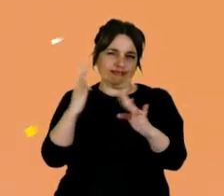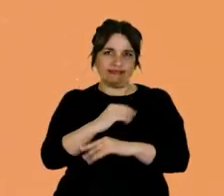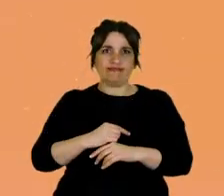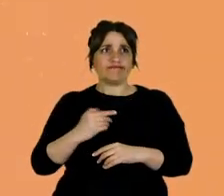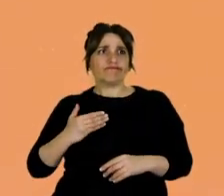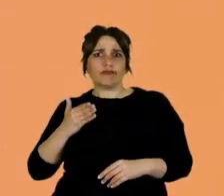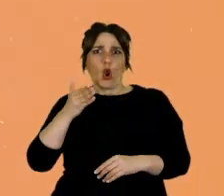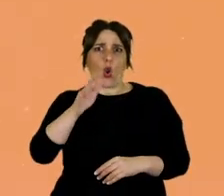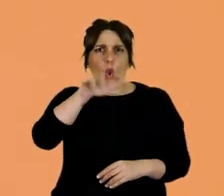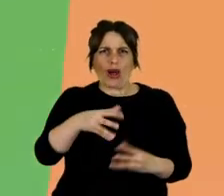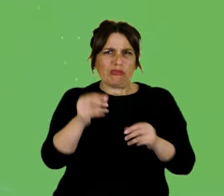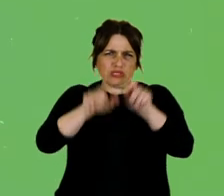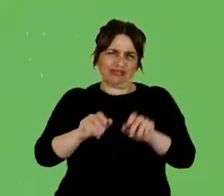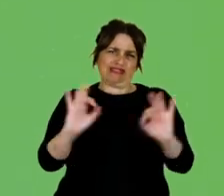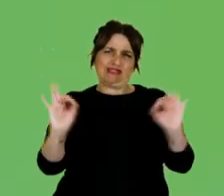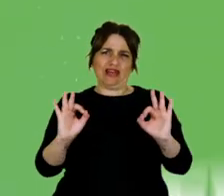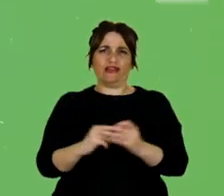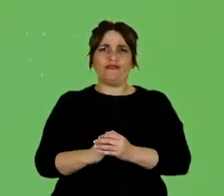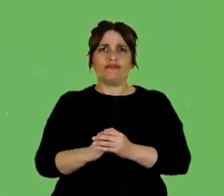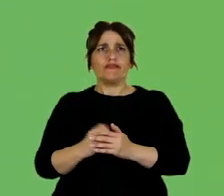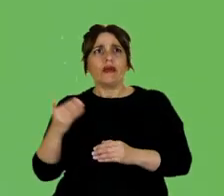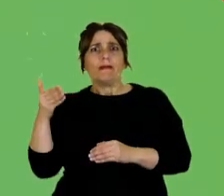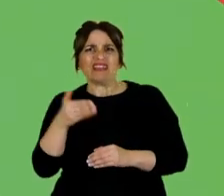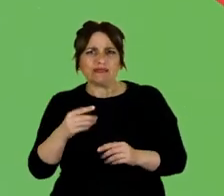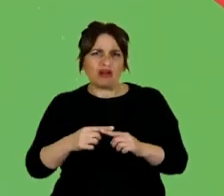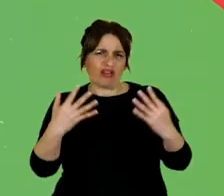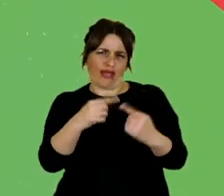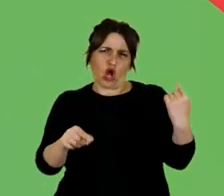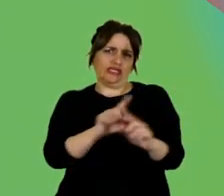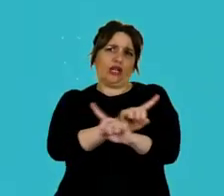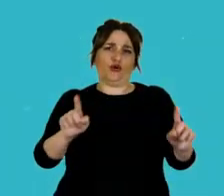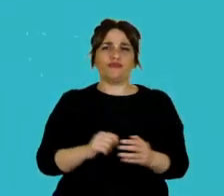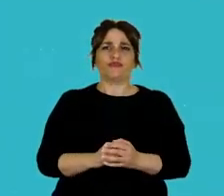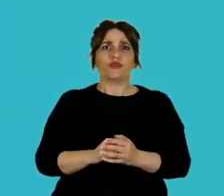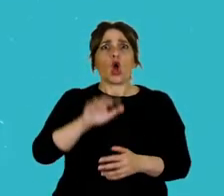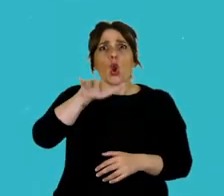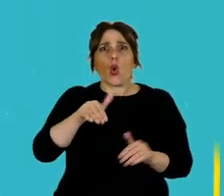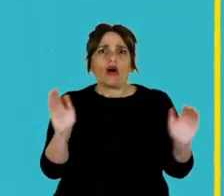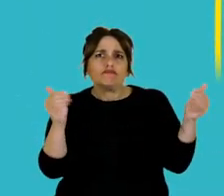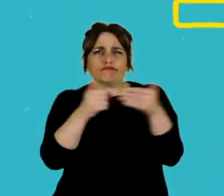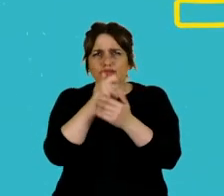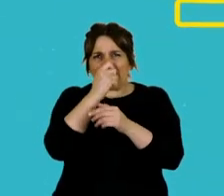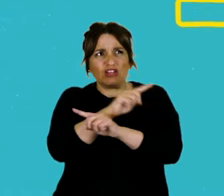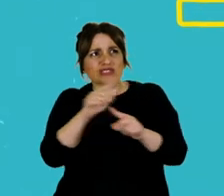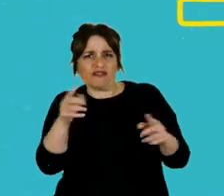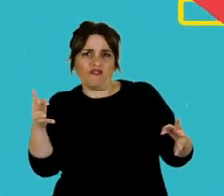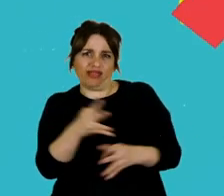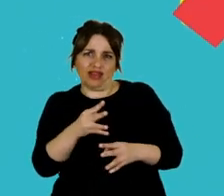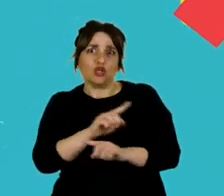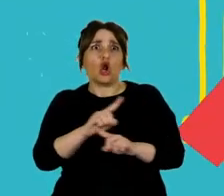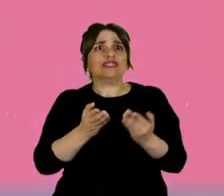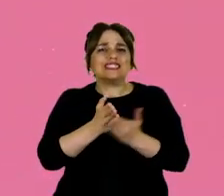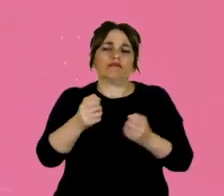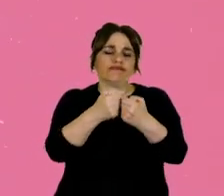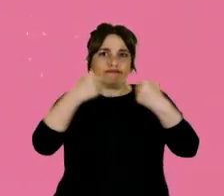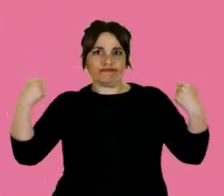Evita las aglomeraciones. No participes en fiestas o eventos. No compartas lugares cerrados, sin ventilación.